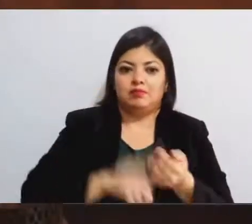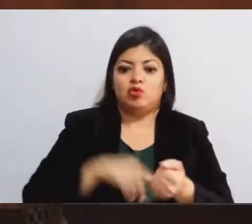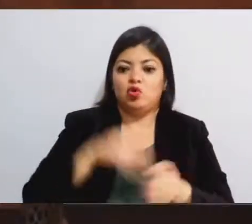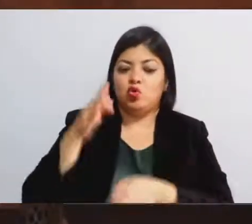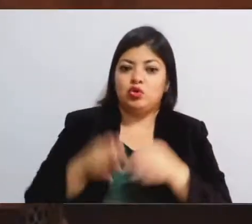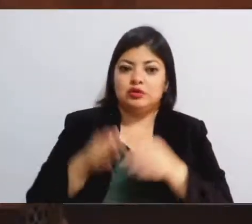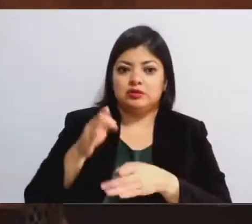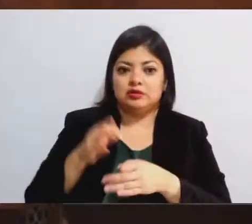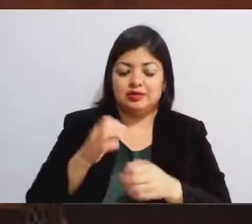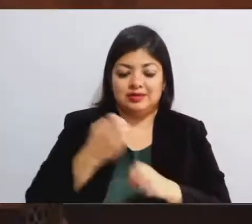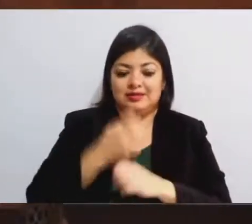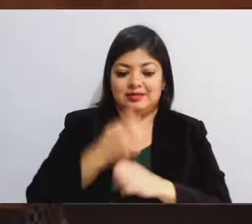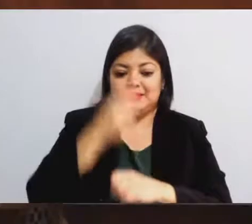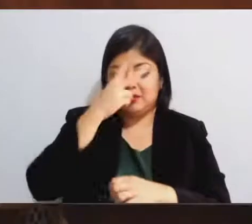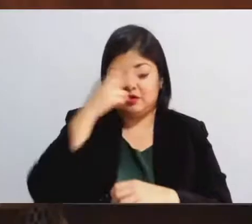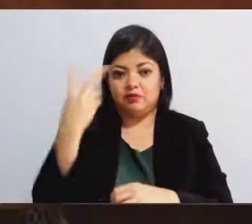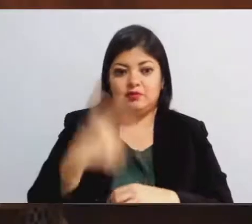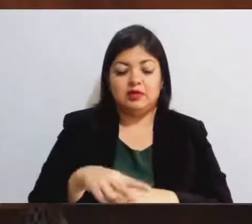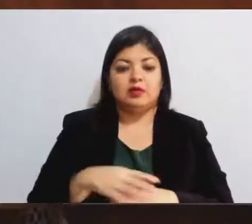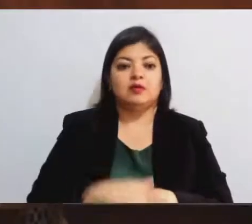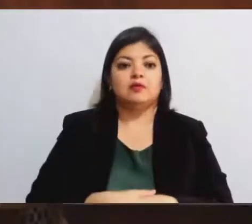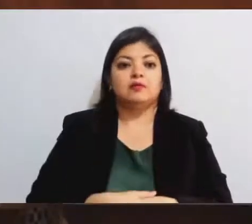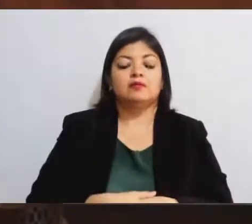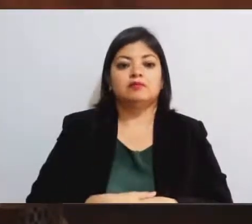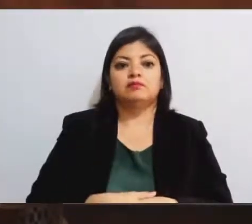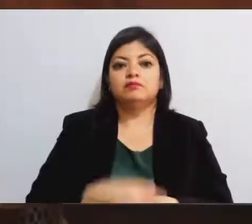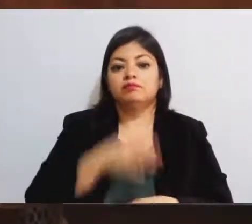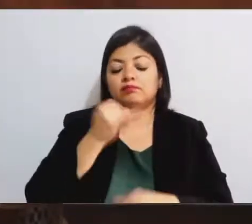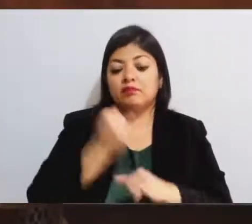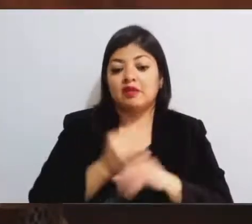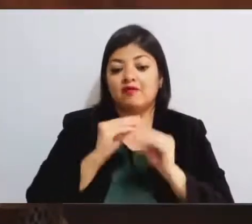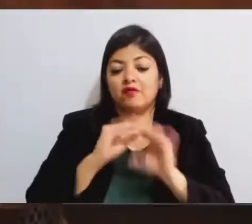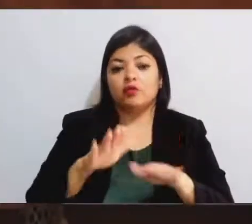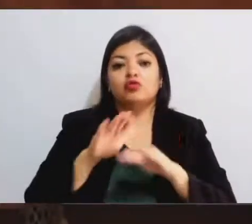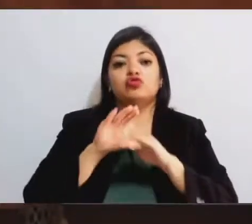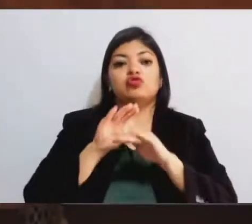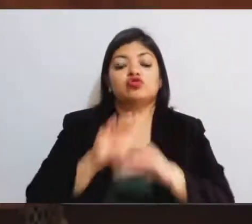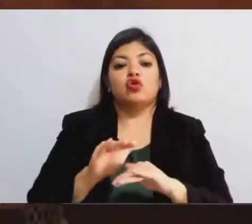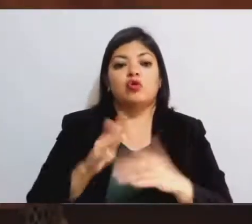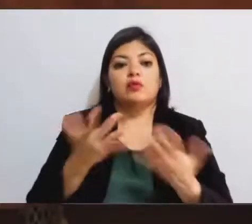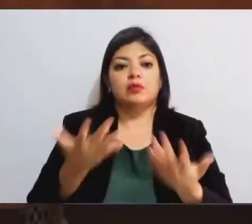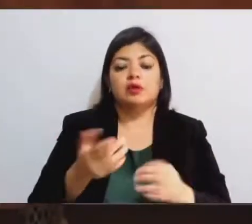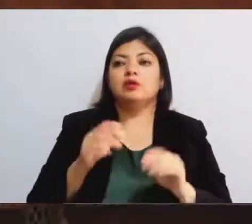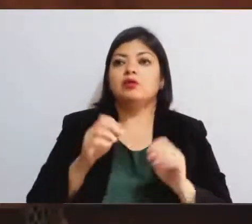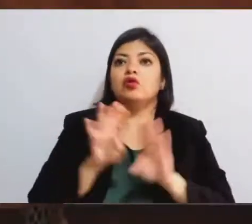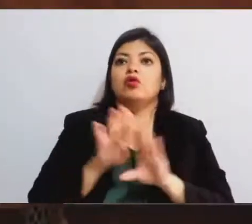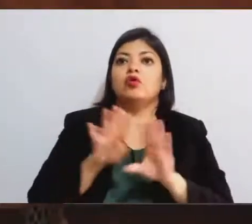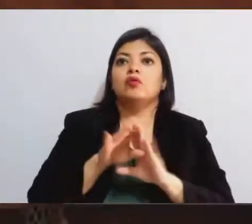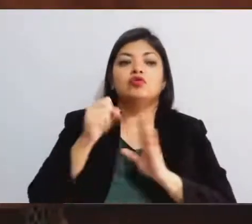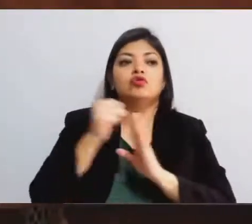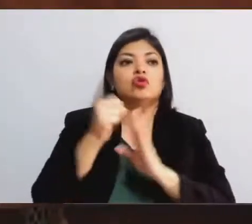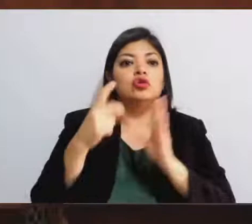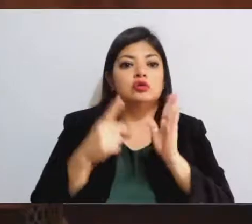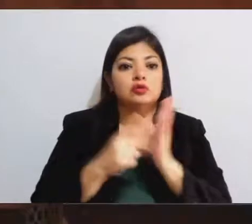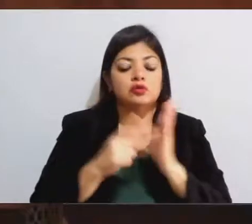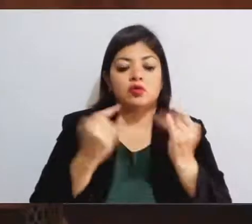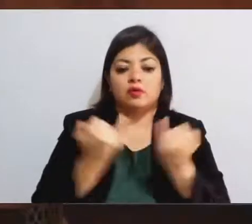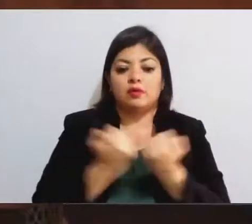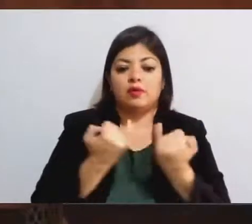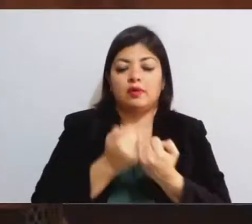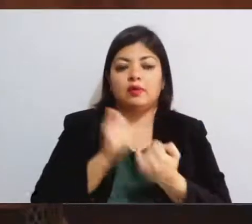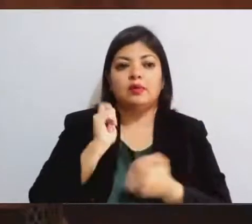del Estado de México, información sobre el número de solicitudes de aplicación de amnistía